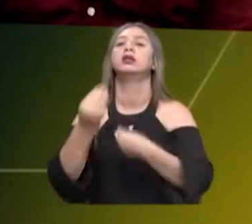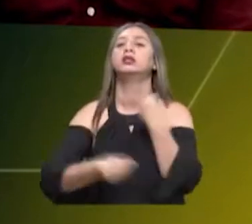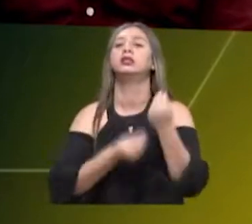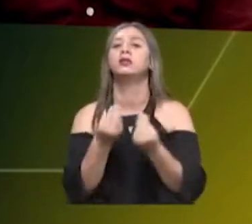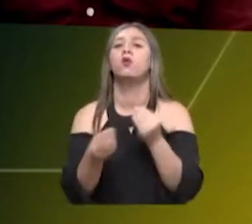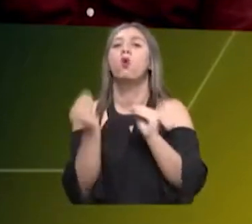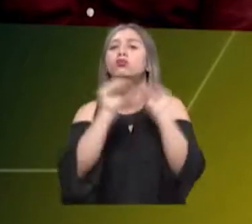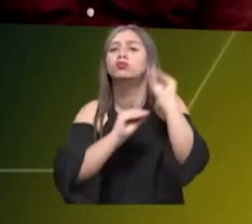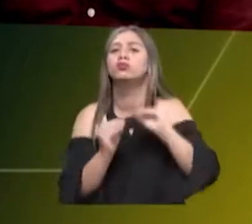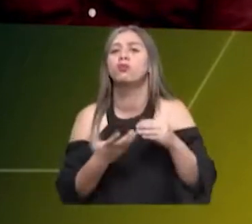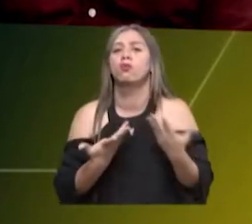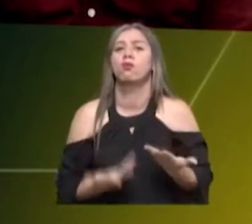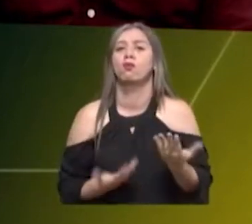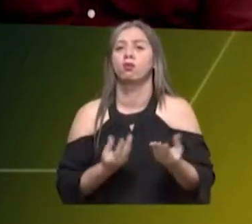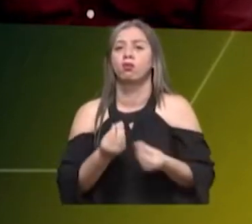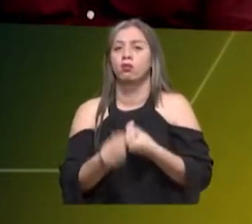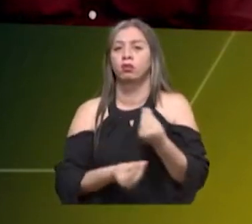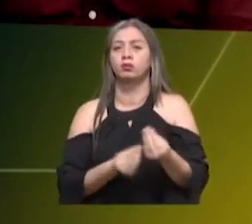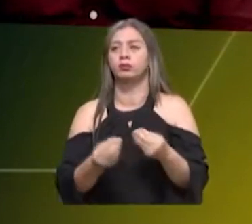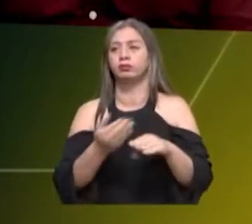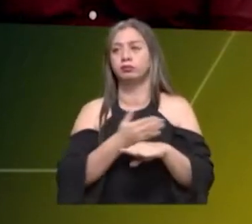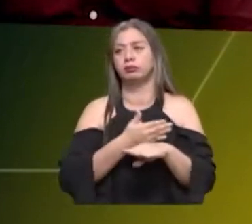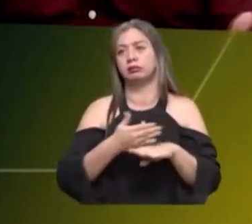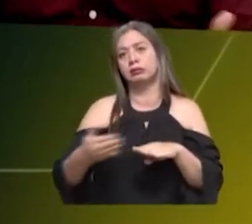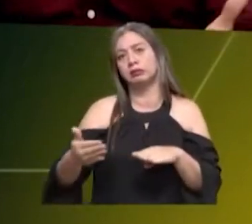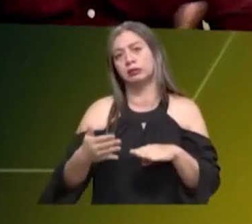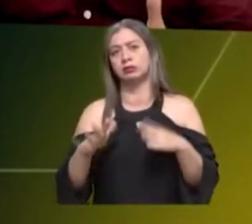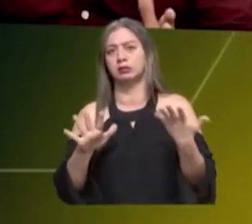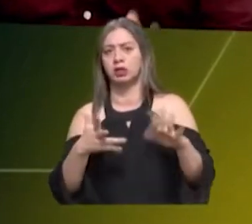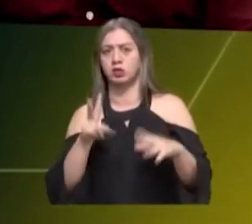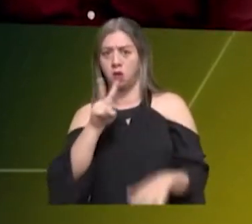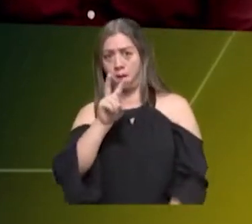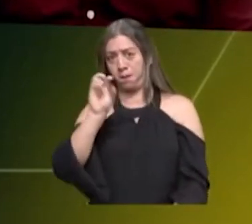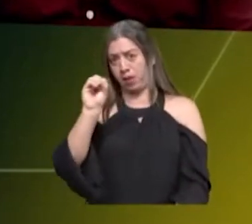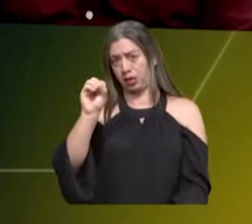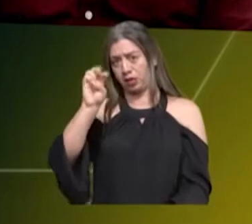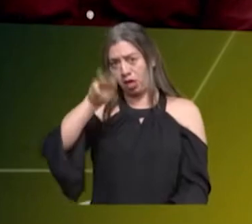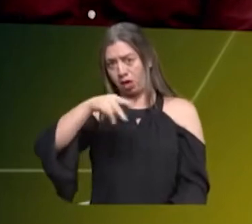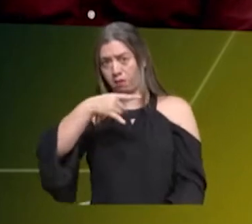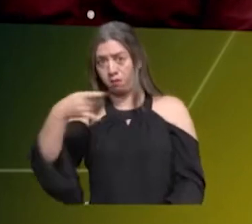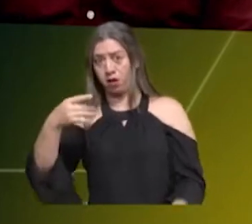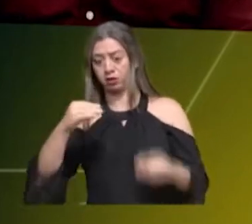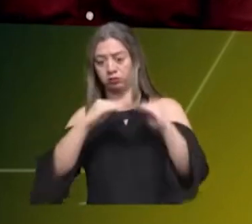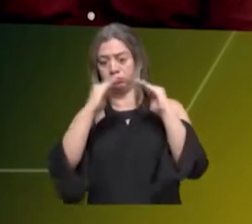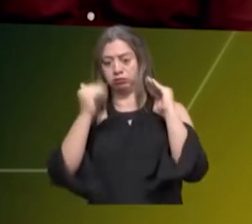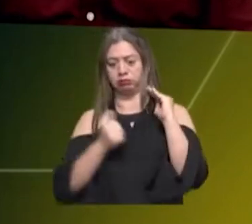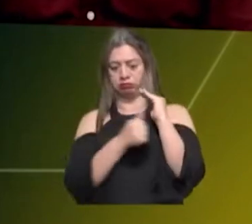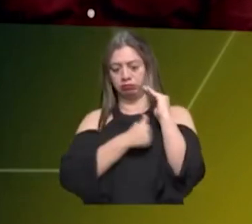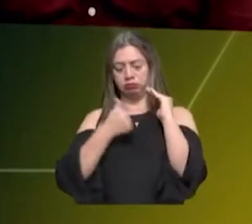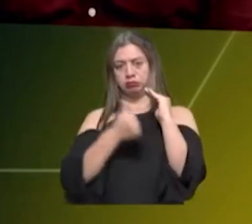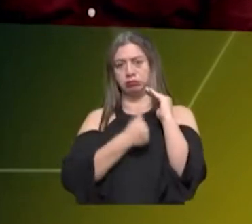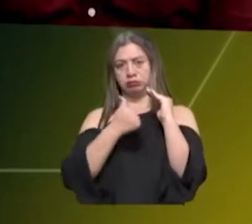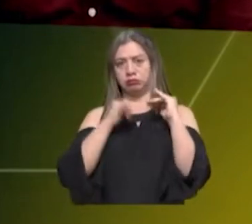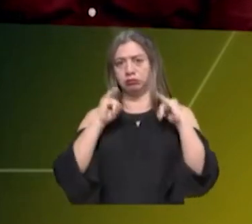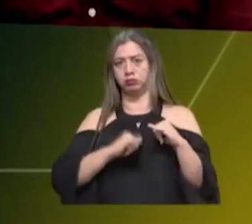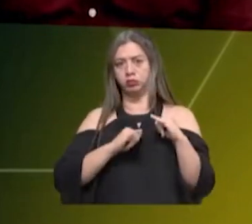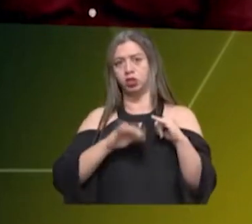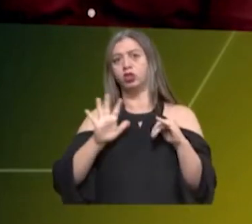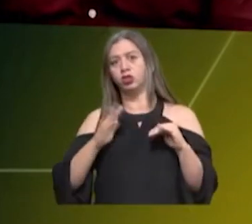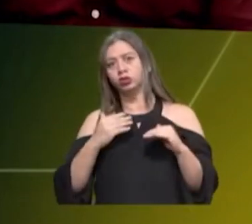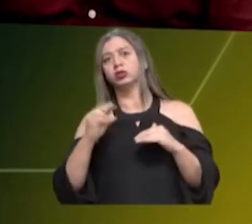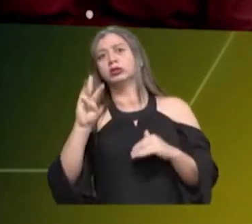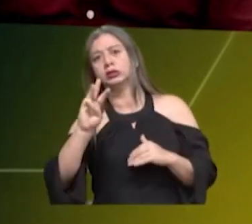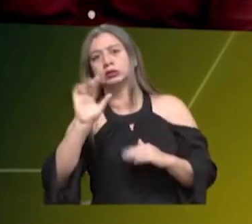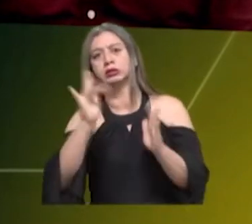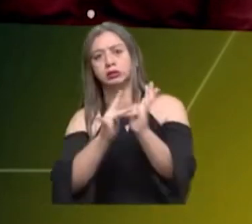después del más o menos 20 de marzo fue el aislamiento total. Nosotros tuvimos nuestra audiencia el 3 de abril